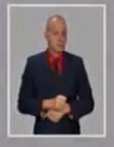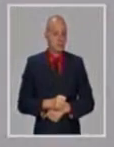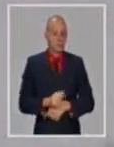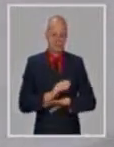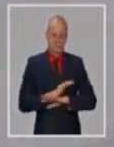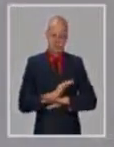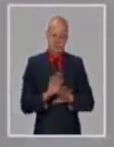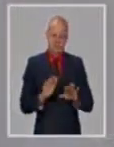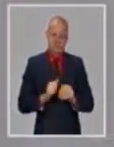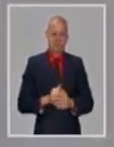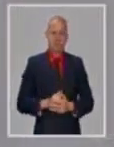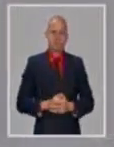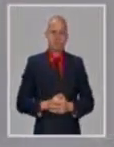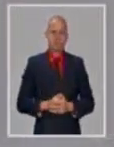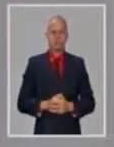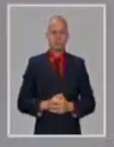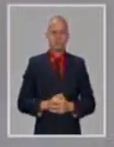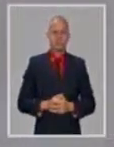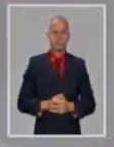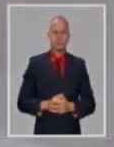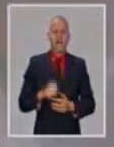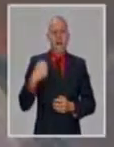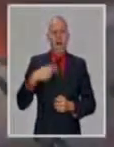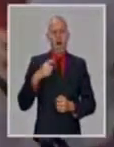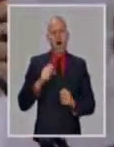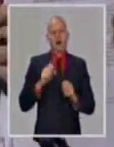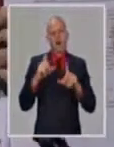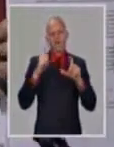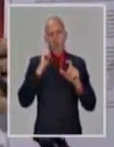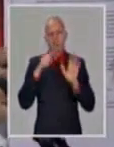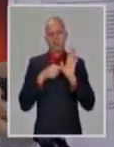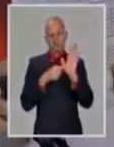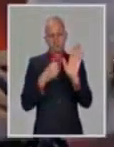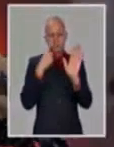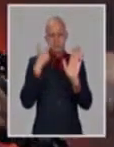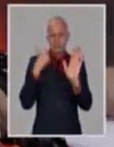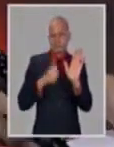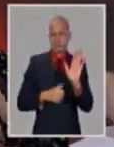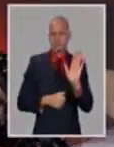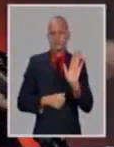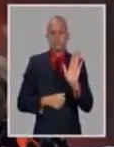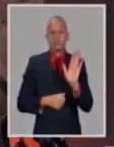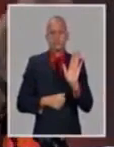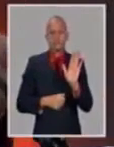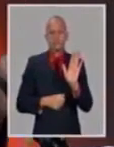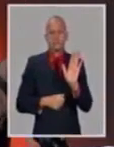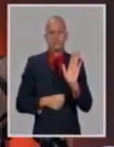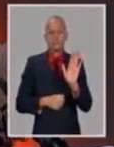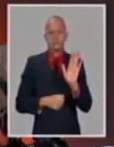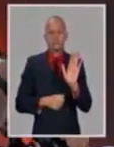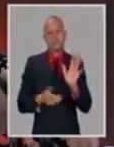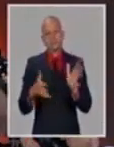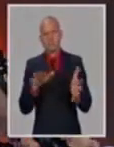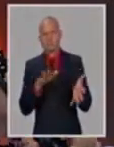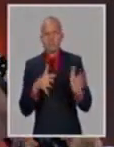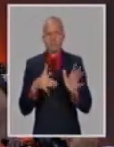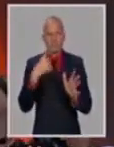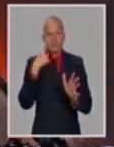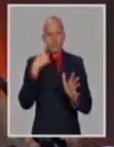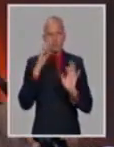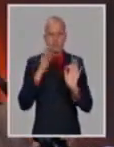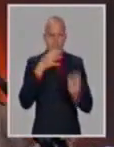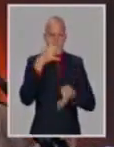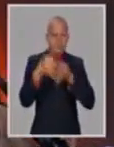Finalmente, queríamos terminar con dos láminas que un poco que concluye